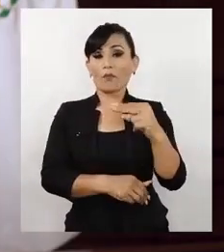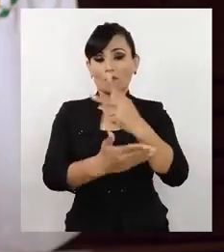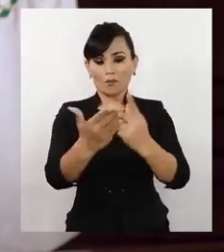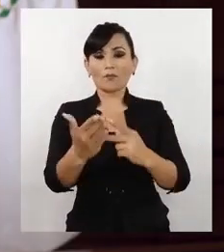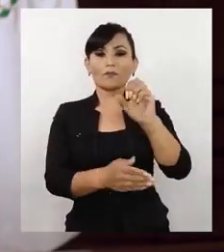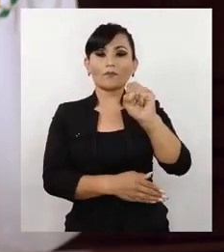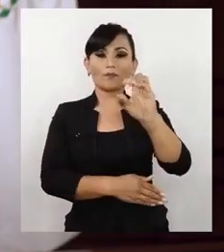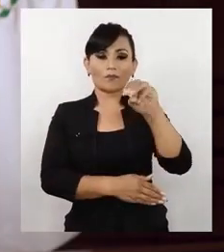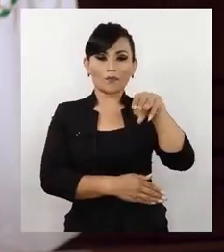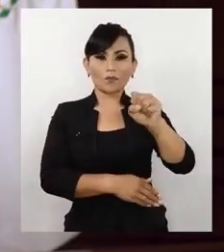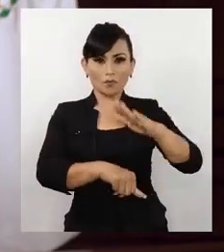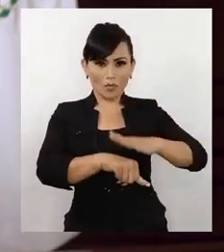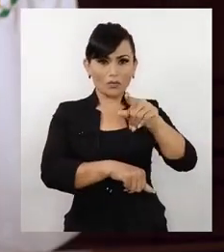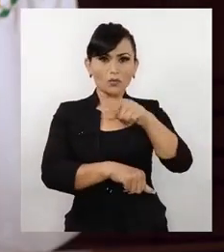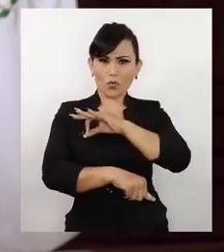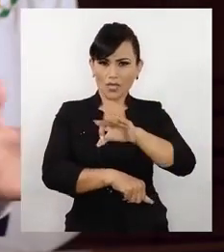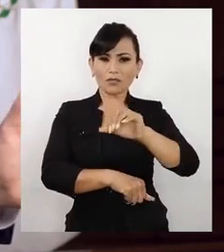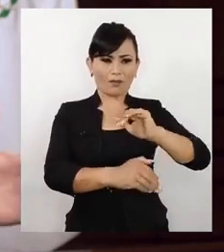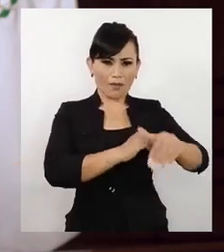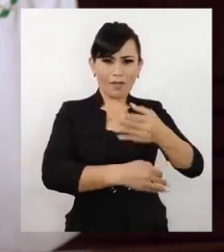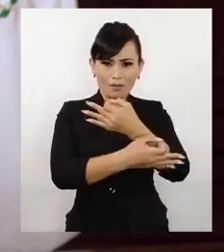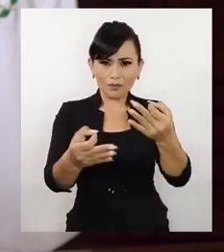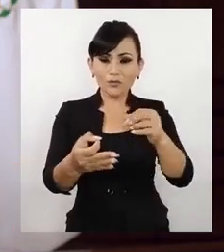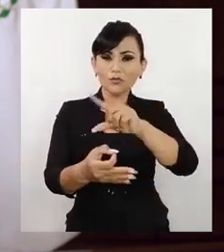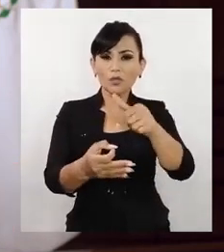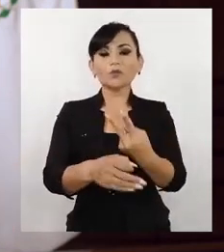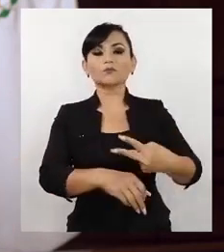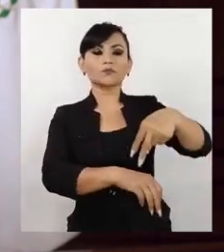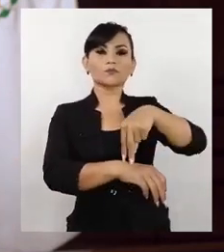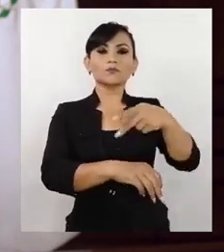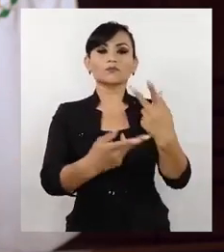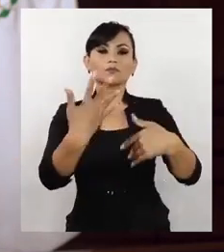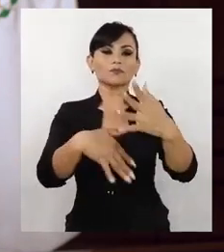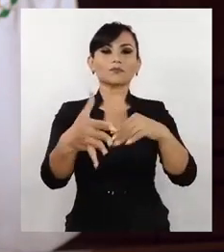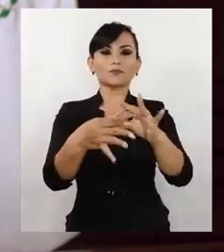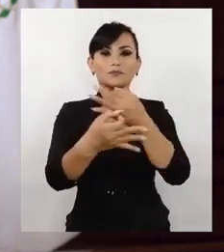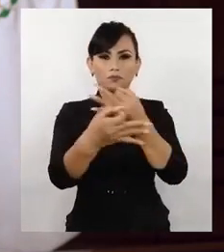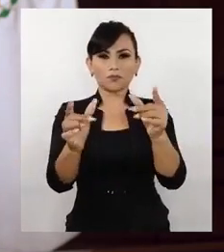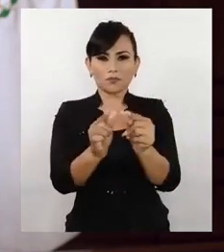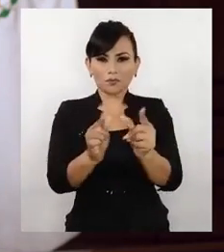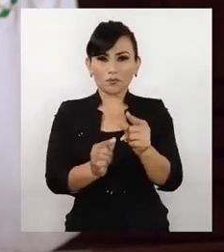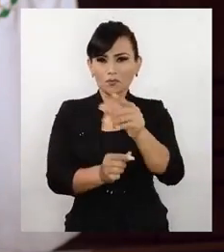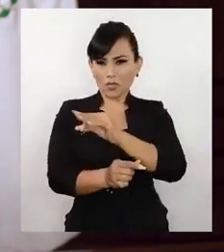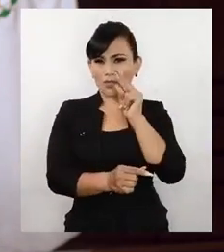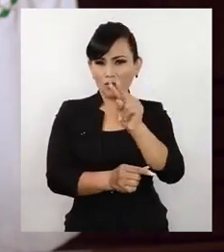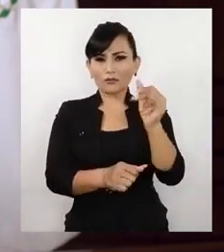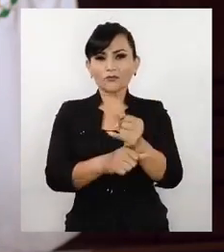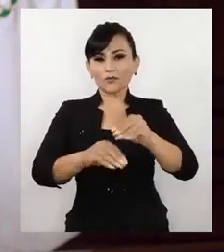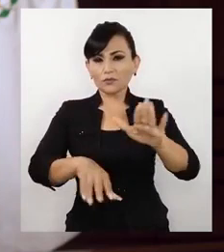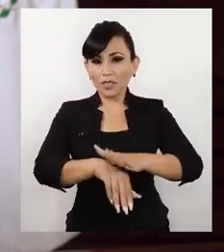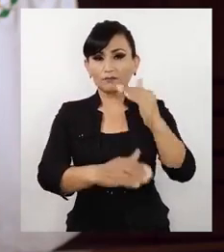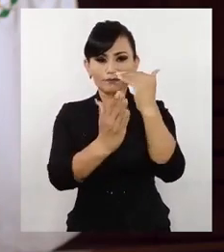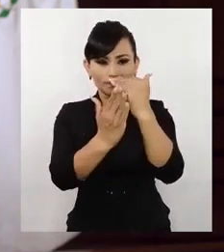enterarte de los detalles de la estrategia somos más inmediatamente después de este anuncio a través de la vocería